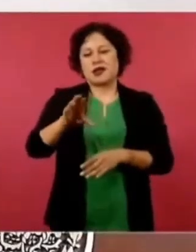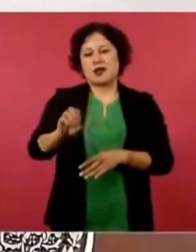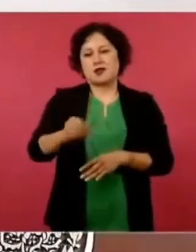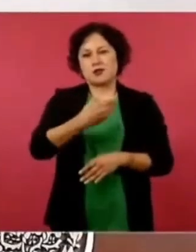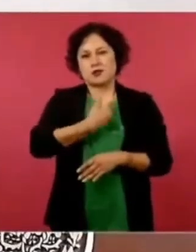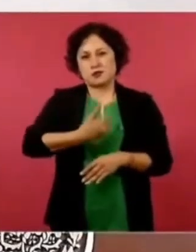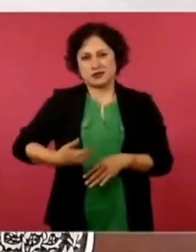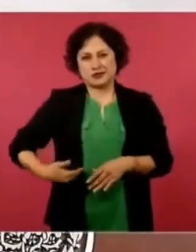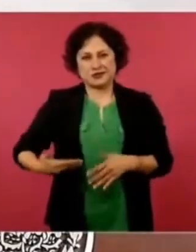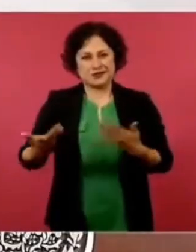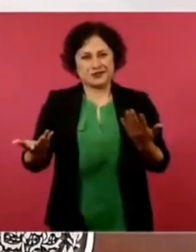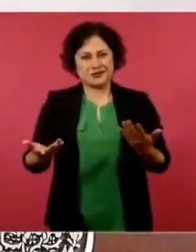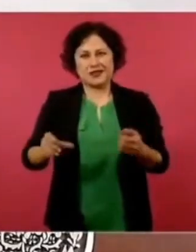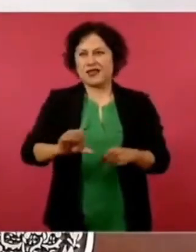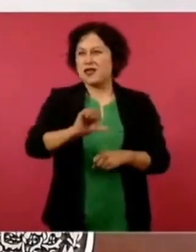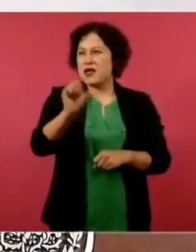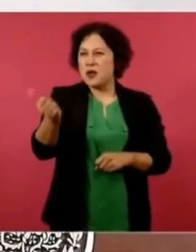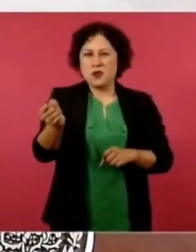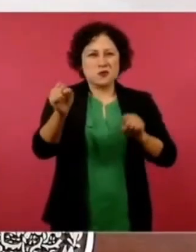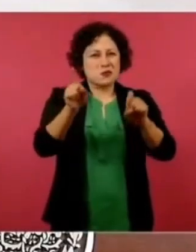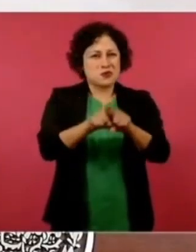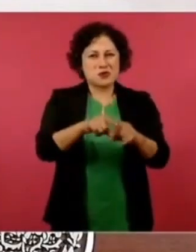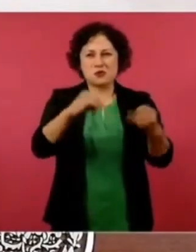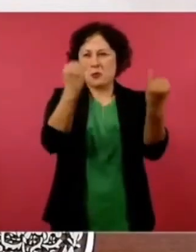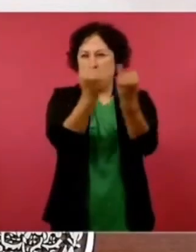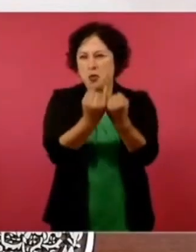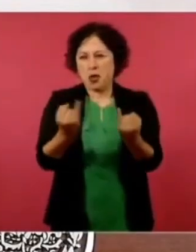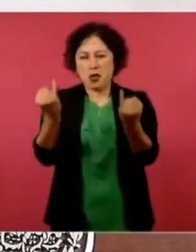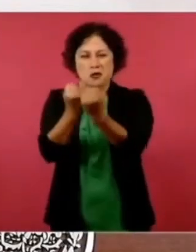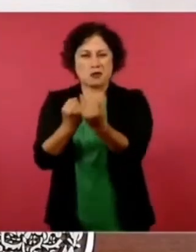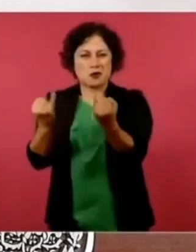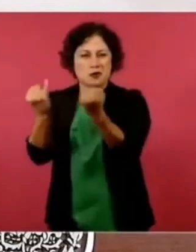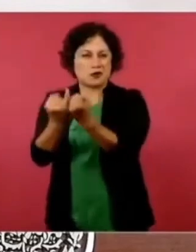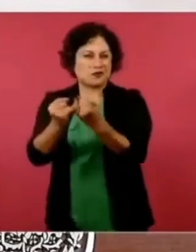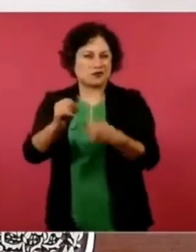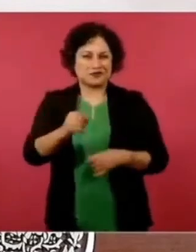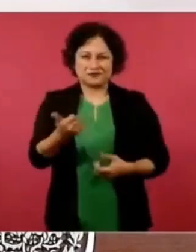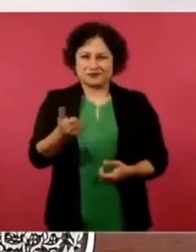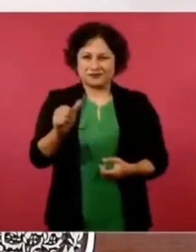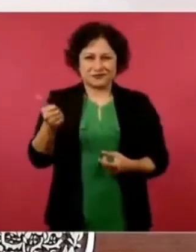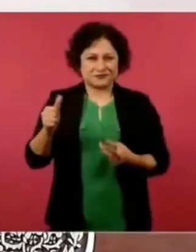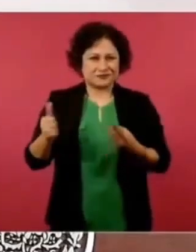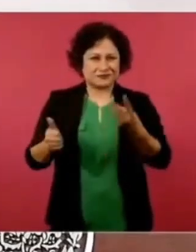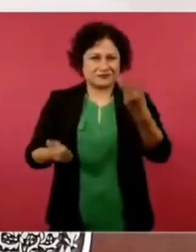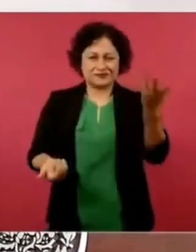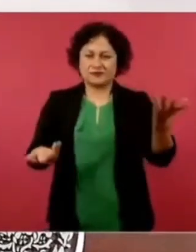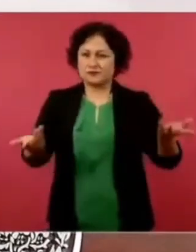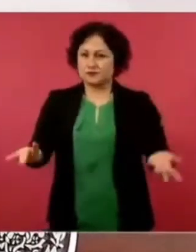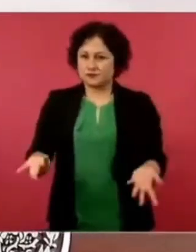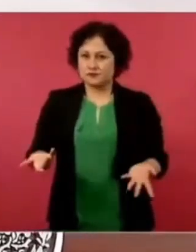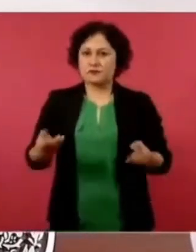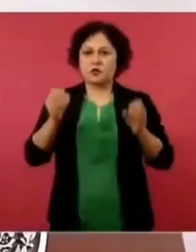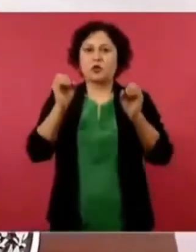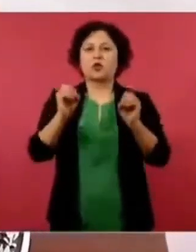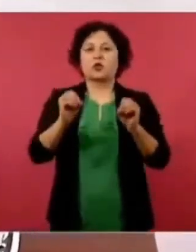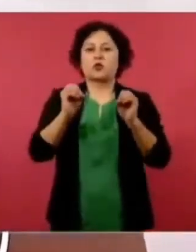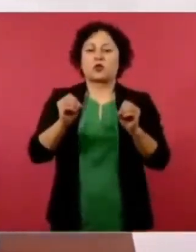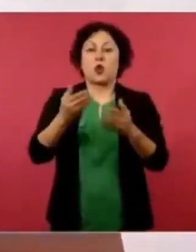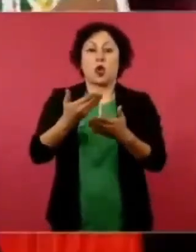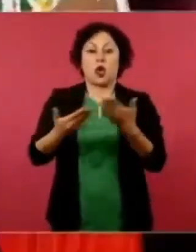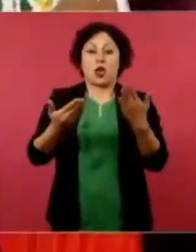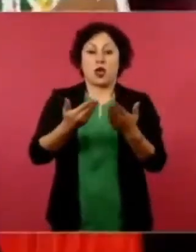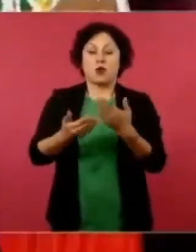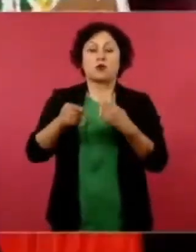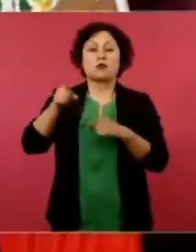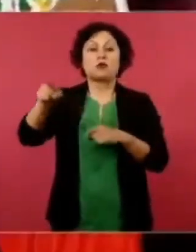otras cosas, las campañas en contra de la candidata de